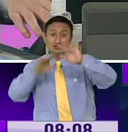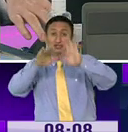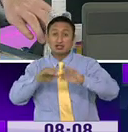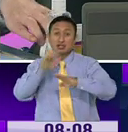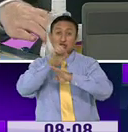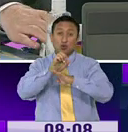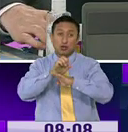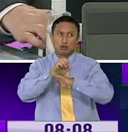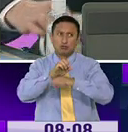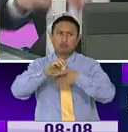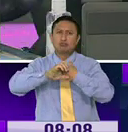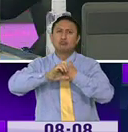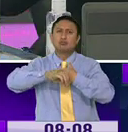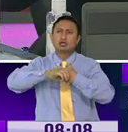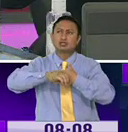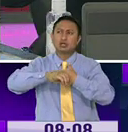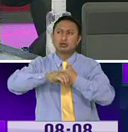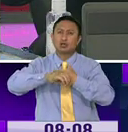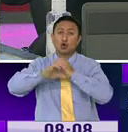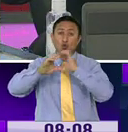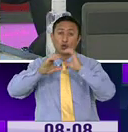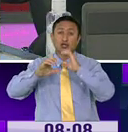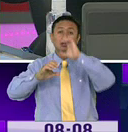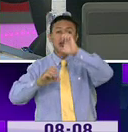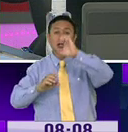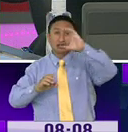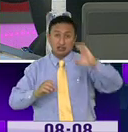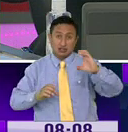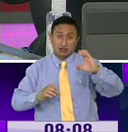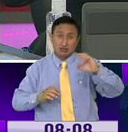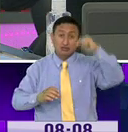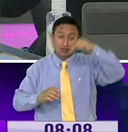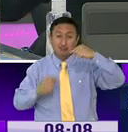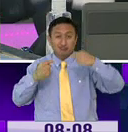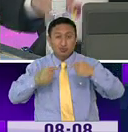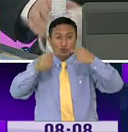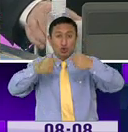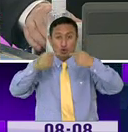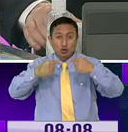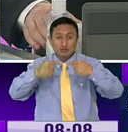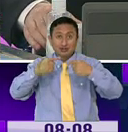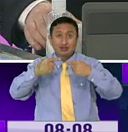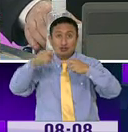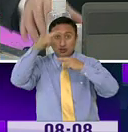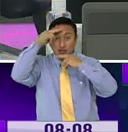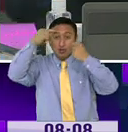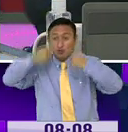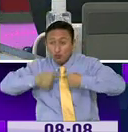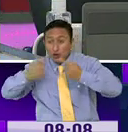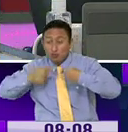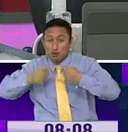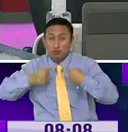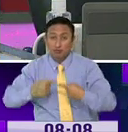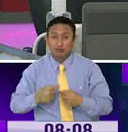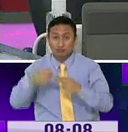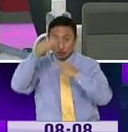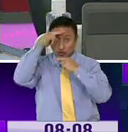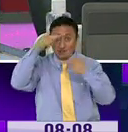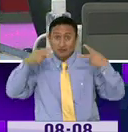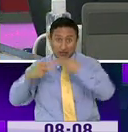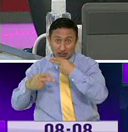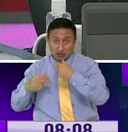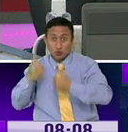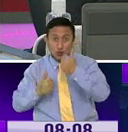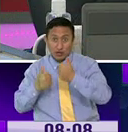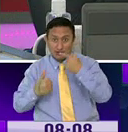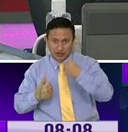en Instagram creo que es Comunicación F, y ahí estamos todos los días actualizando cuáles noticias son falsas.